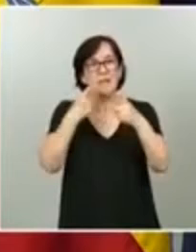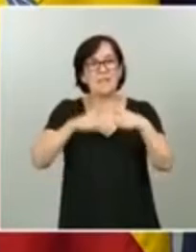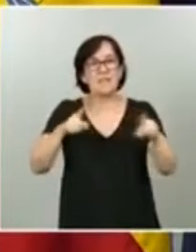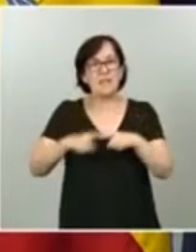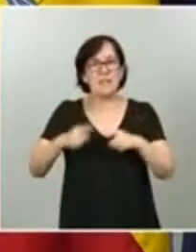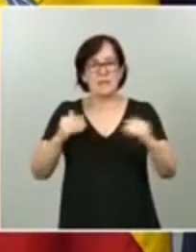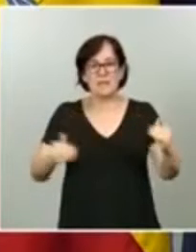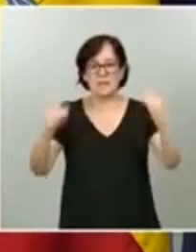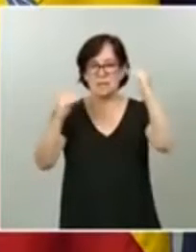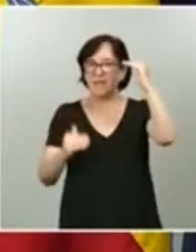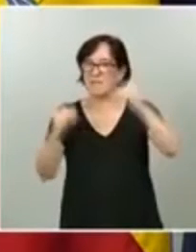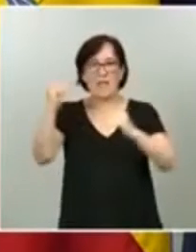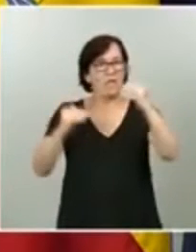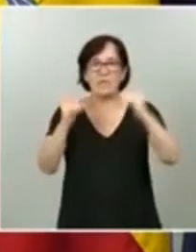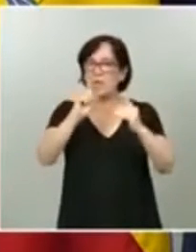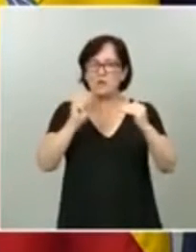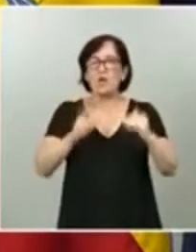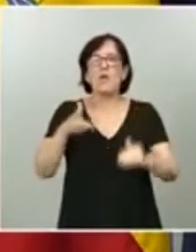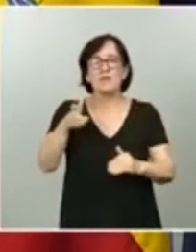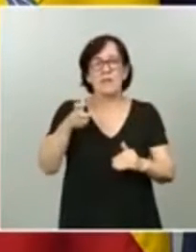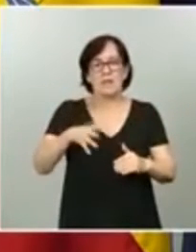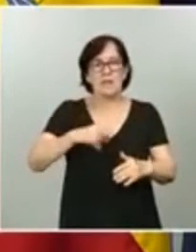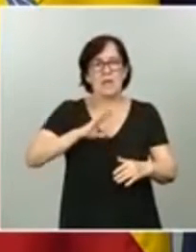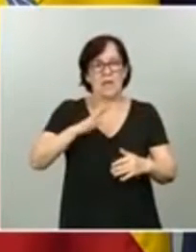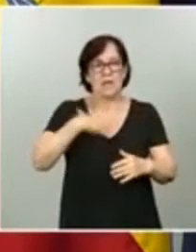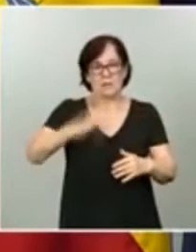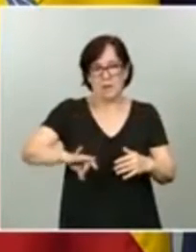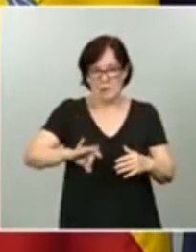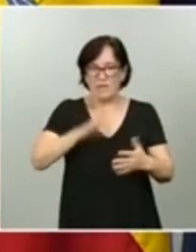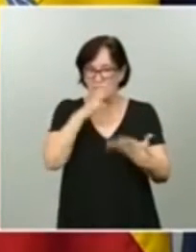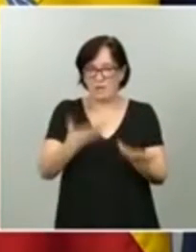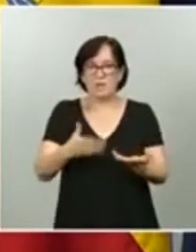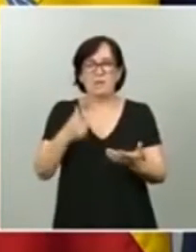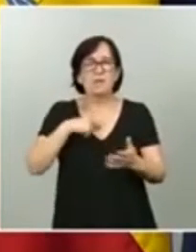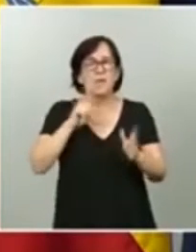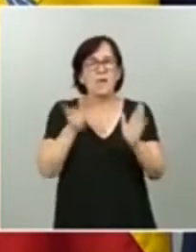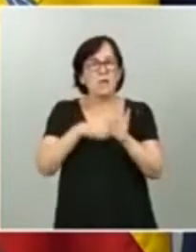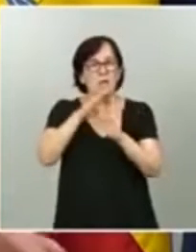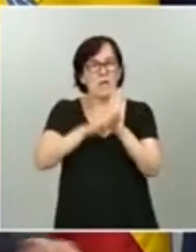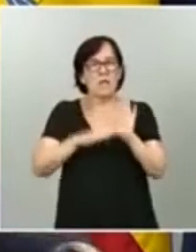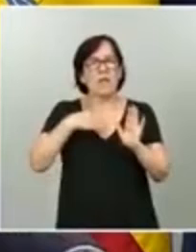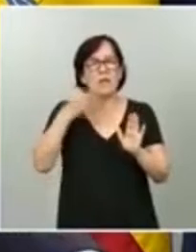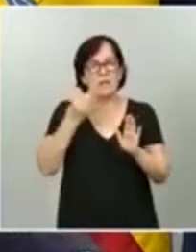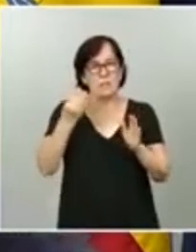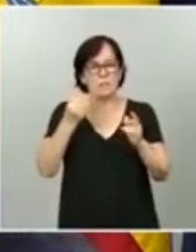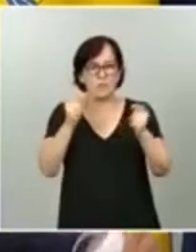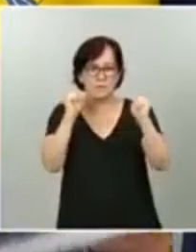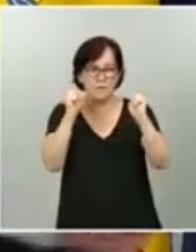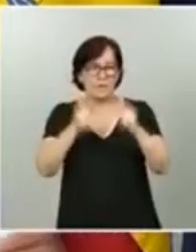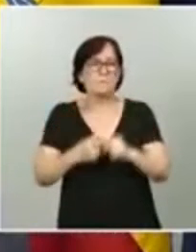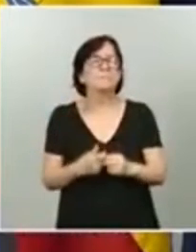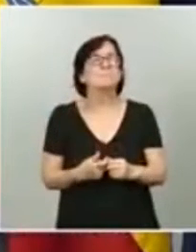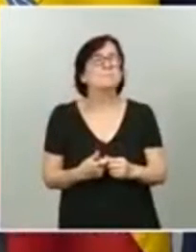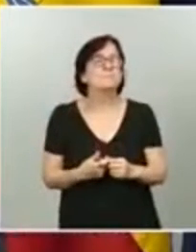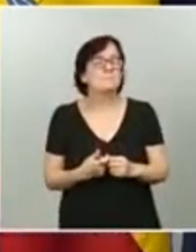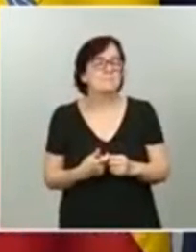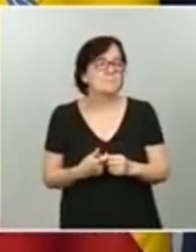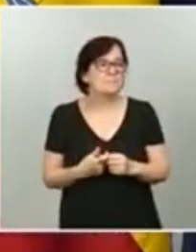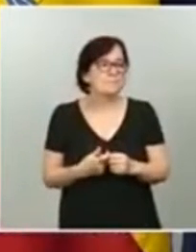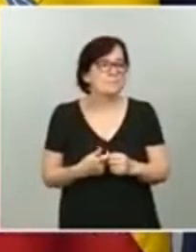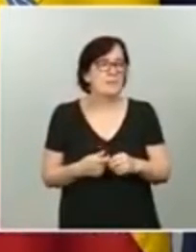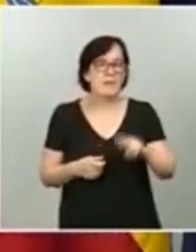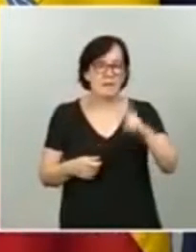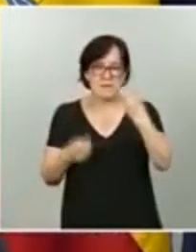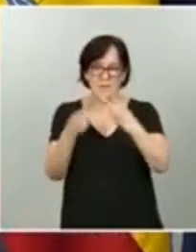derechos, sino de capacidad de comportarnos ante ellos. Por tanto, creo que es una ley por la que nos tenemos que felicitar. Segunda materia que